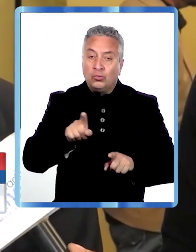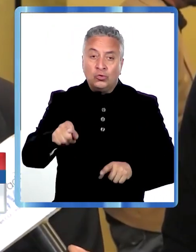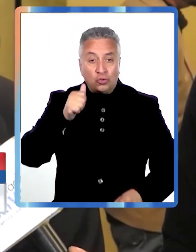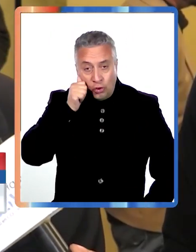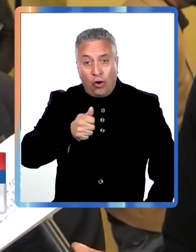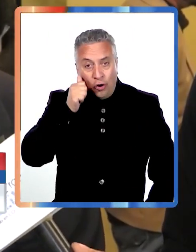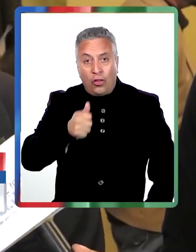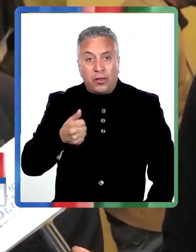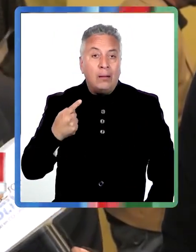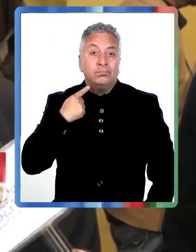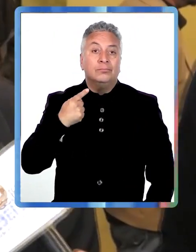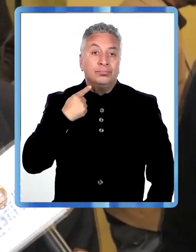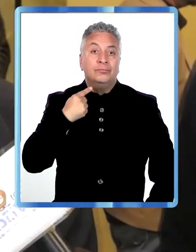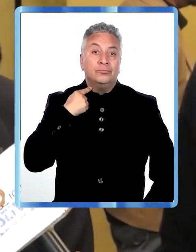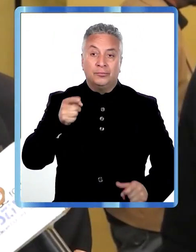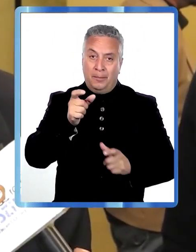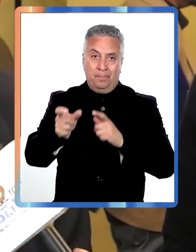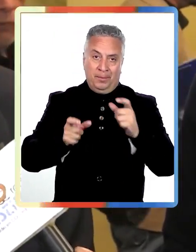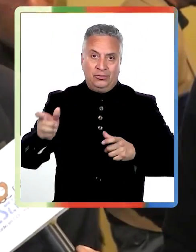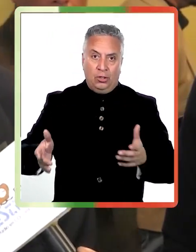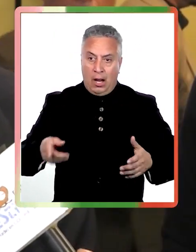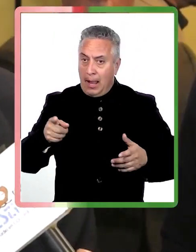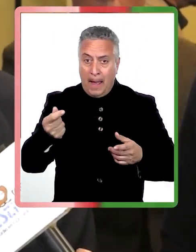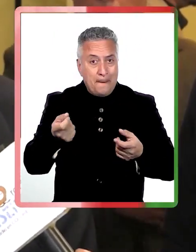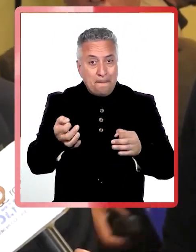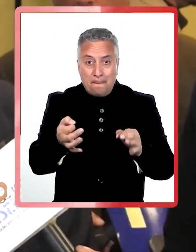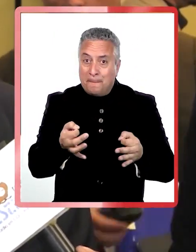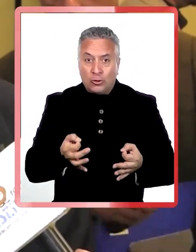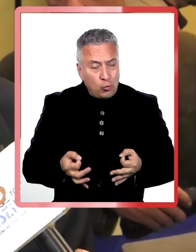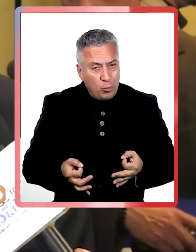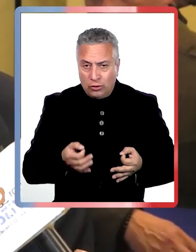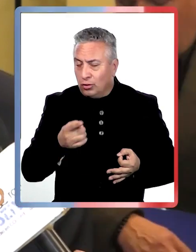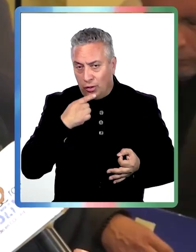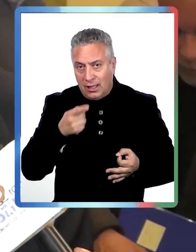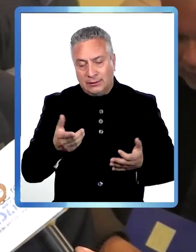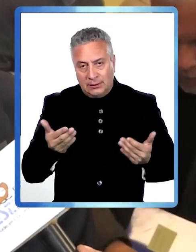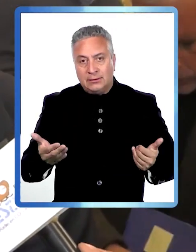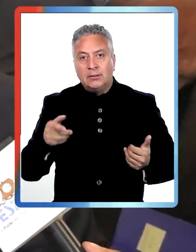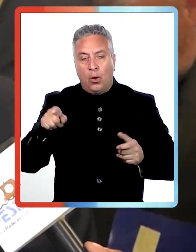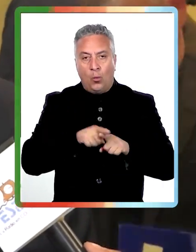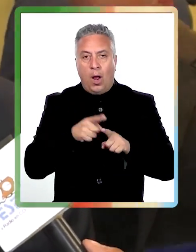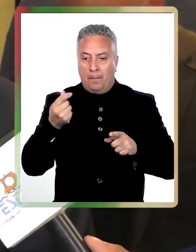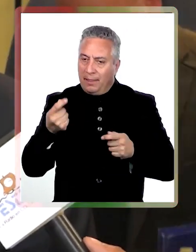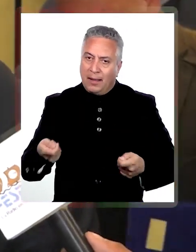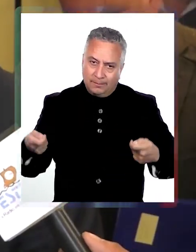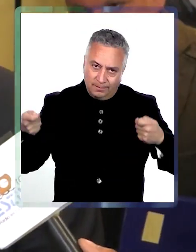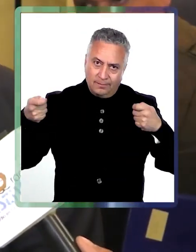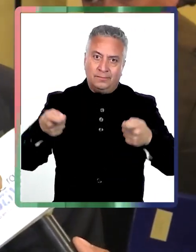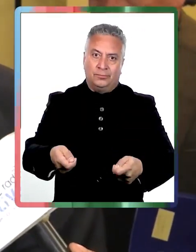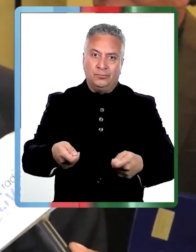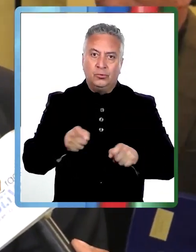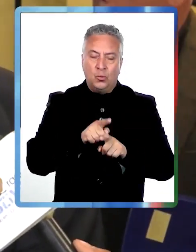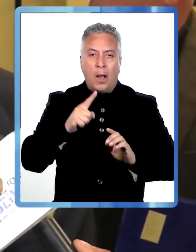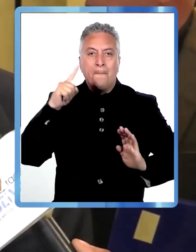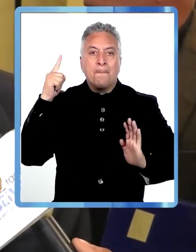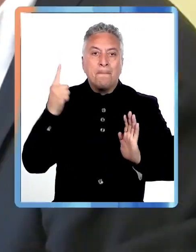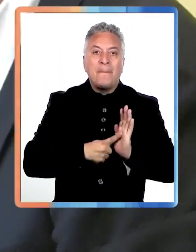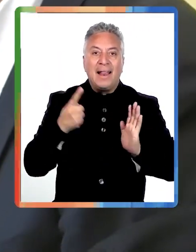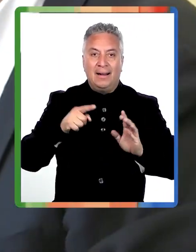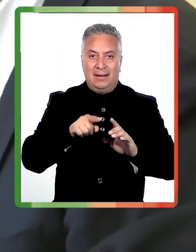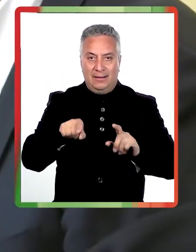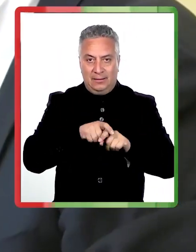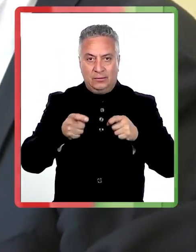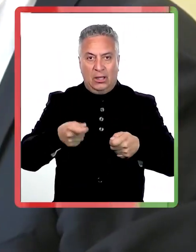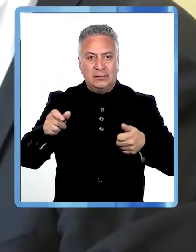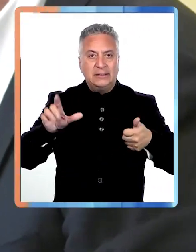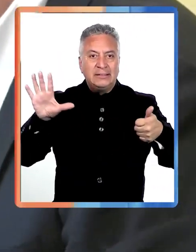a día cada uno de los pacientes de esta región. Esto es un presupuesto muy exiguo en la región y, sin embargo, estamos destinando los recursos necesarios para los 1.000 catres clínicos de más